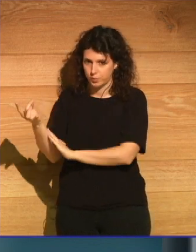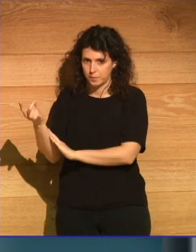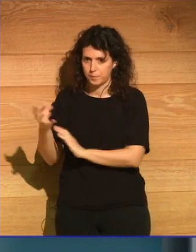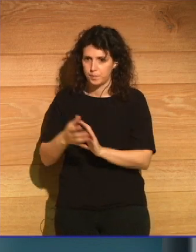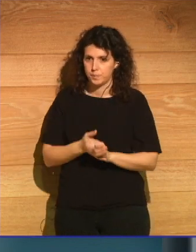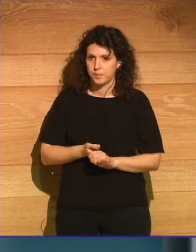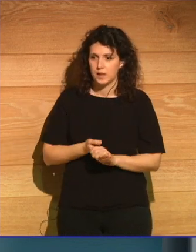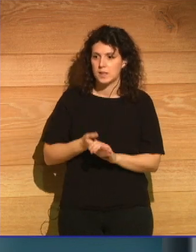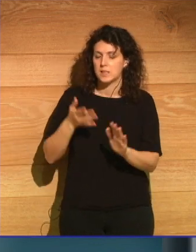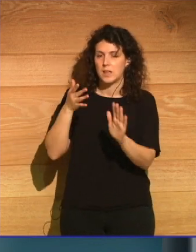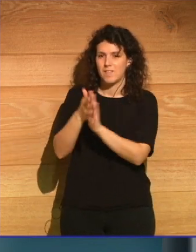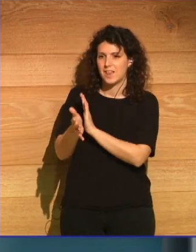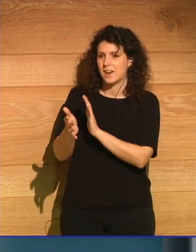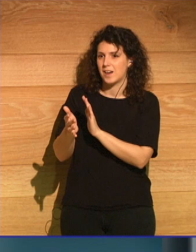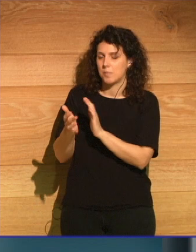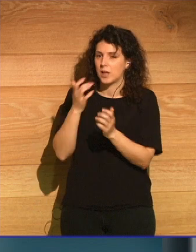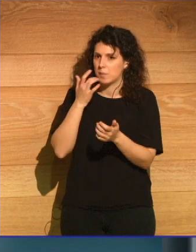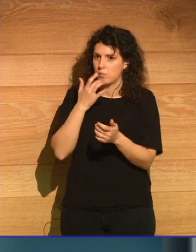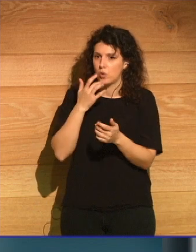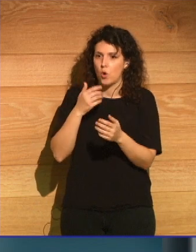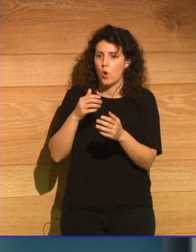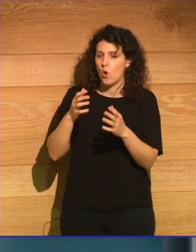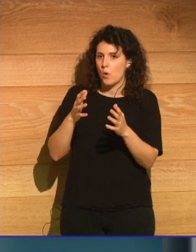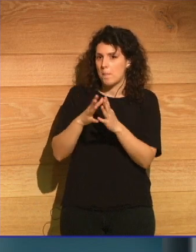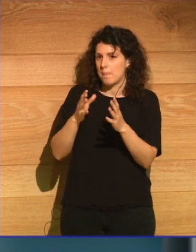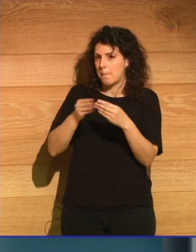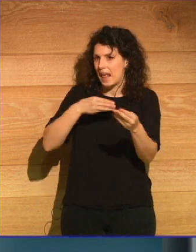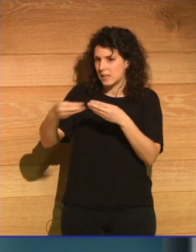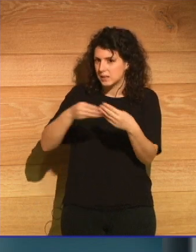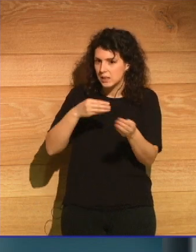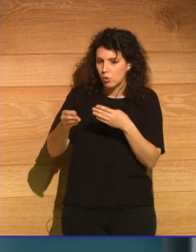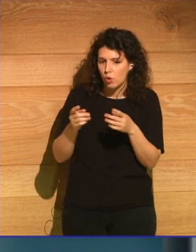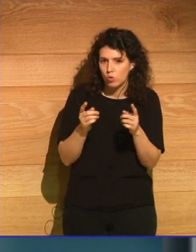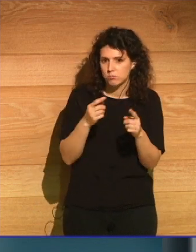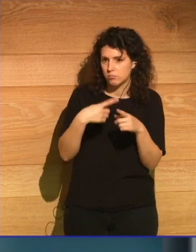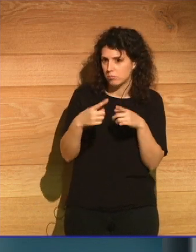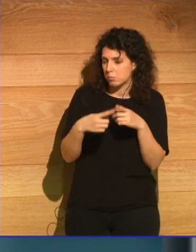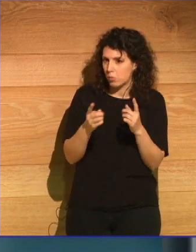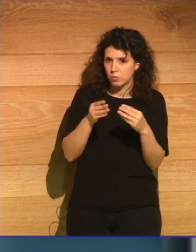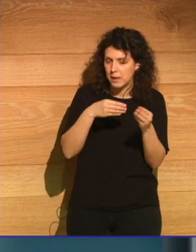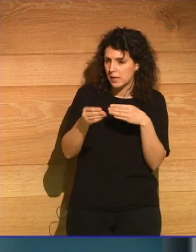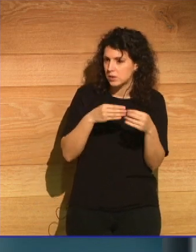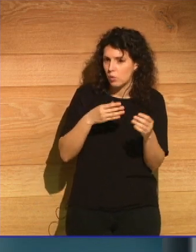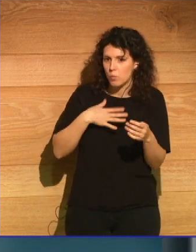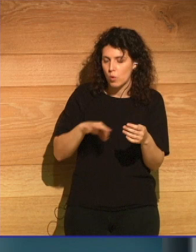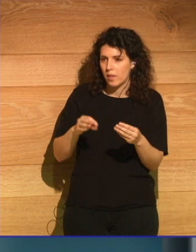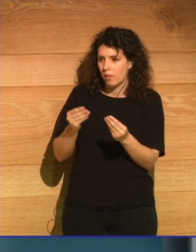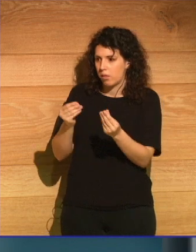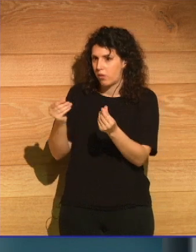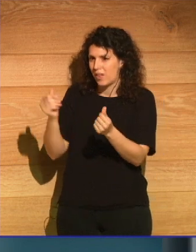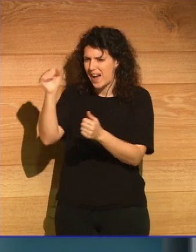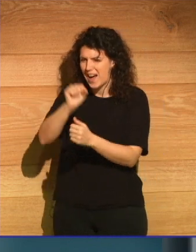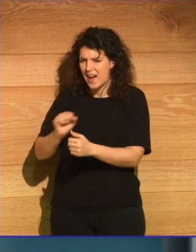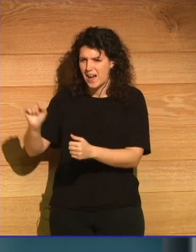en la posteridad. Un trozo de plástico puede tardar cientos de años en descomponerse y eso